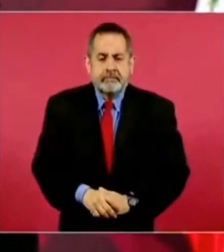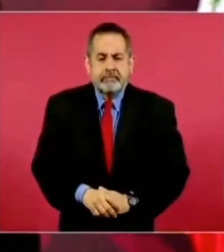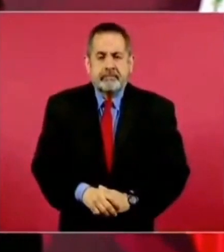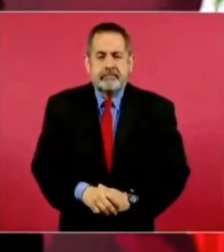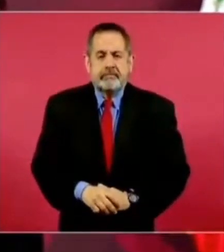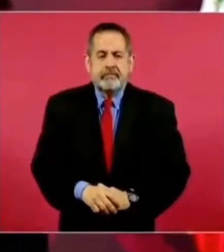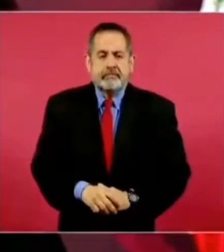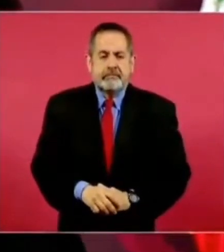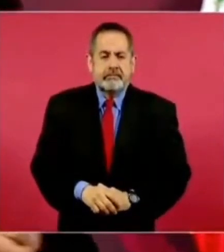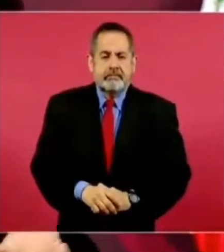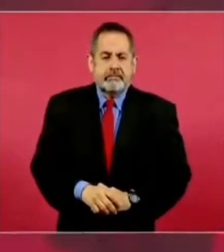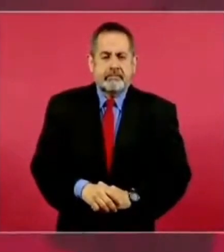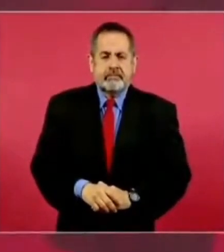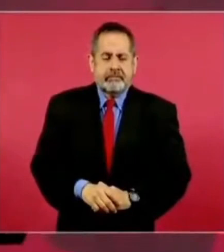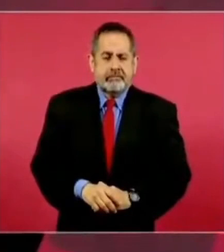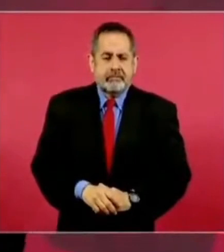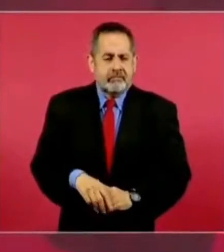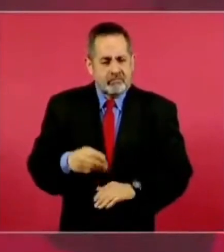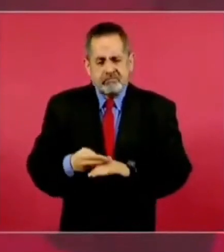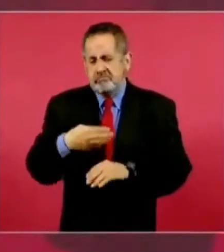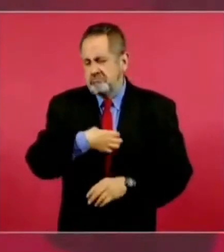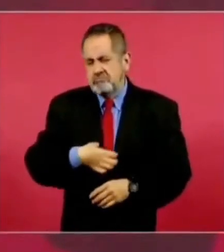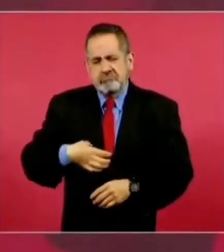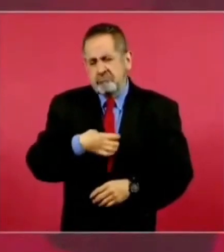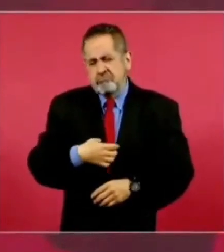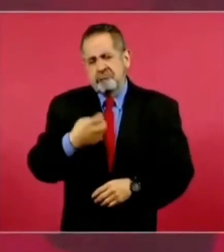estoy muy contento por eso